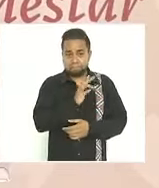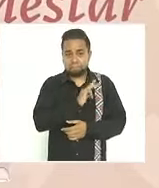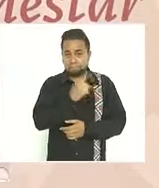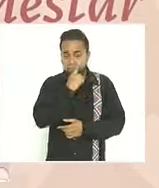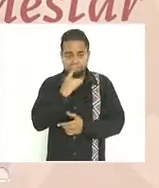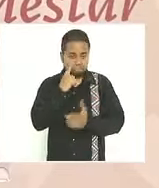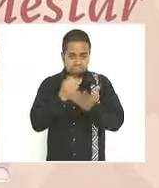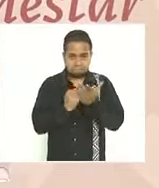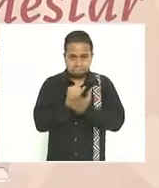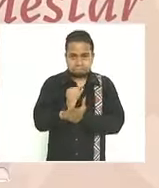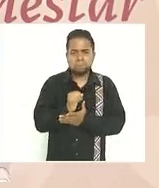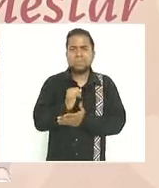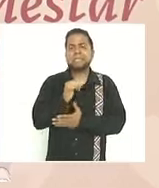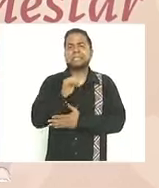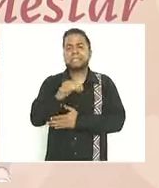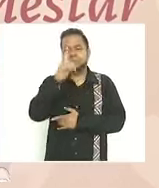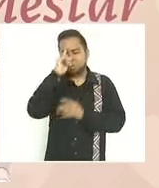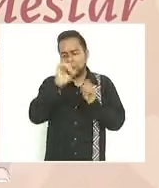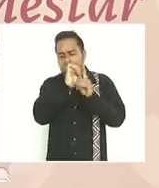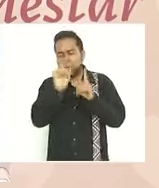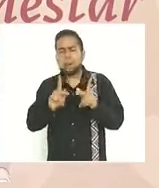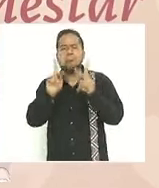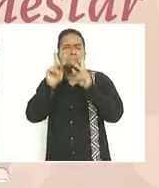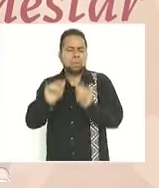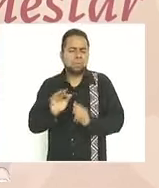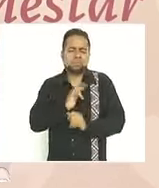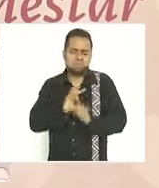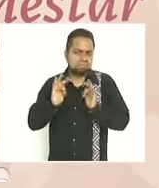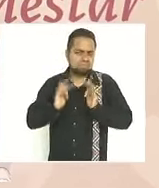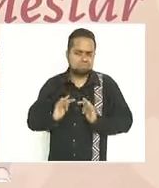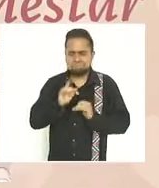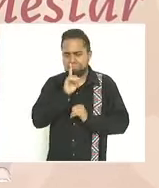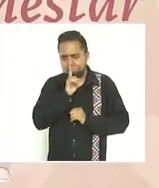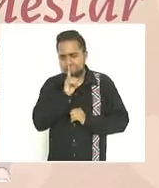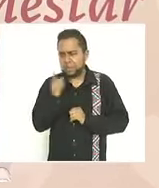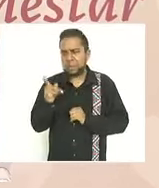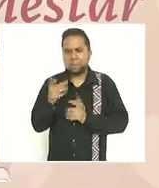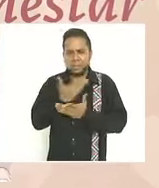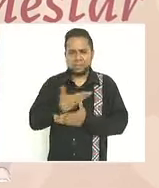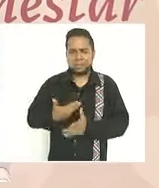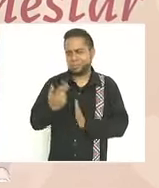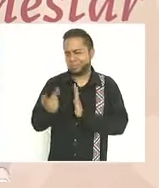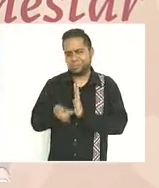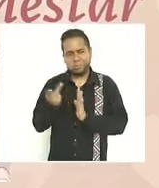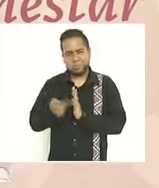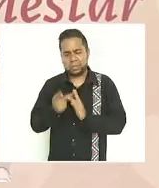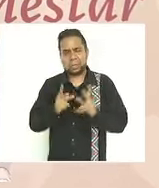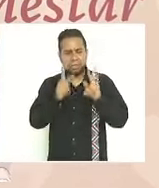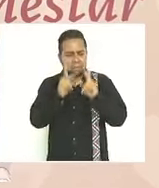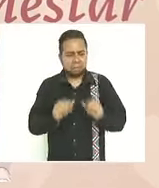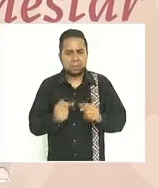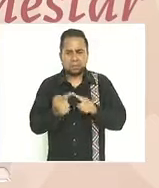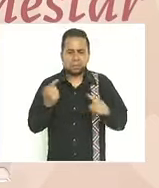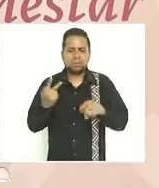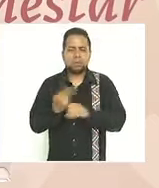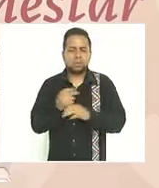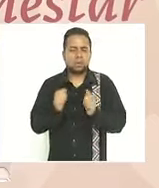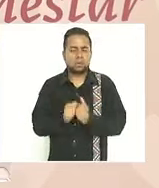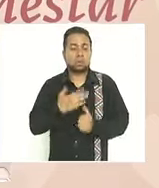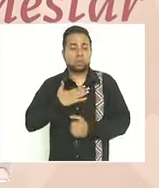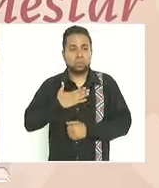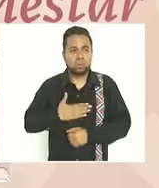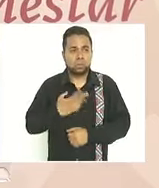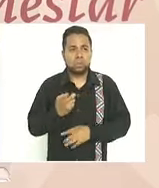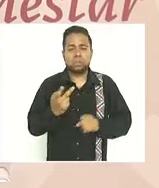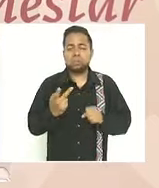en la estrategia de pacificación del país como ha dicho el presidente en reiteradas ocasiones la paz es fruto de la justicia y